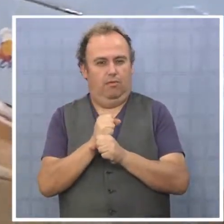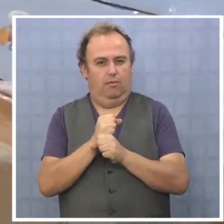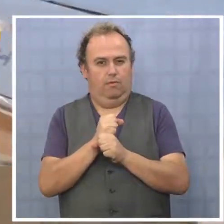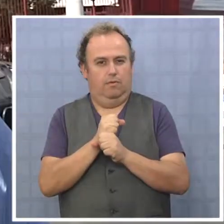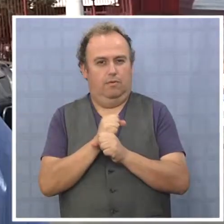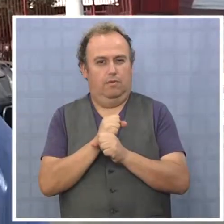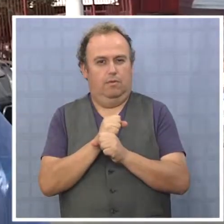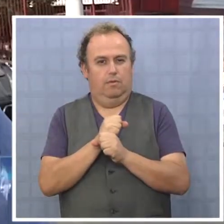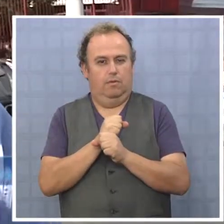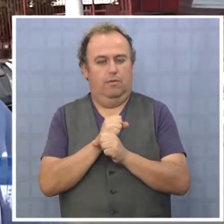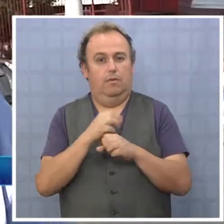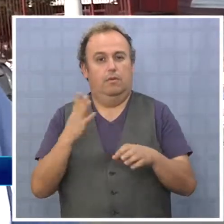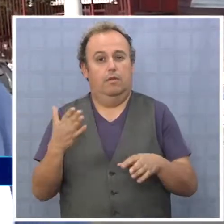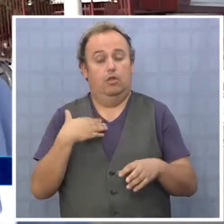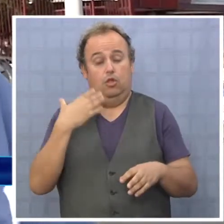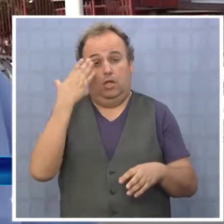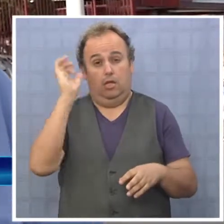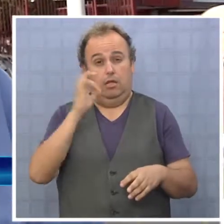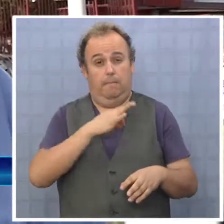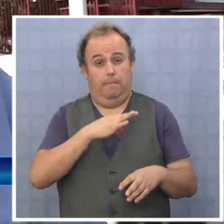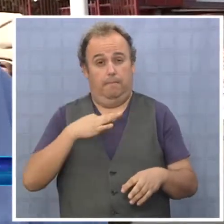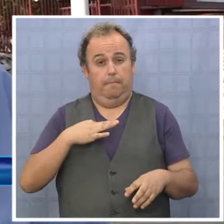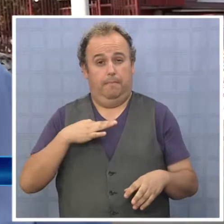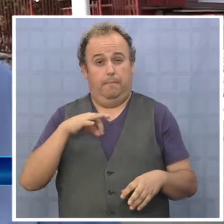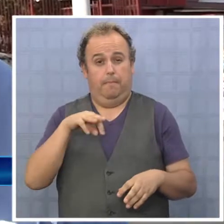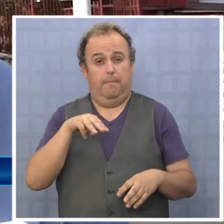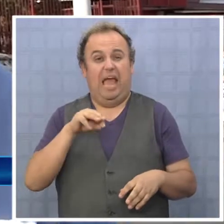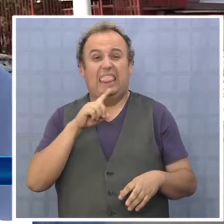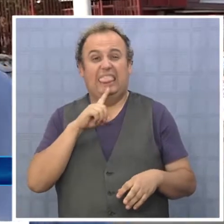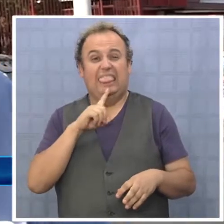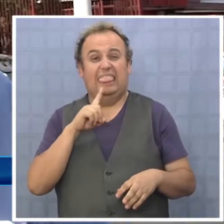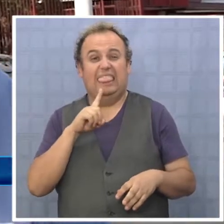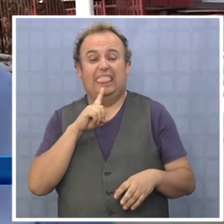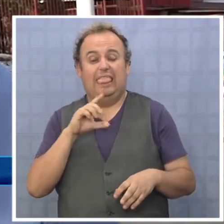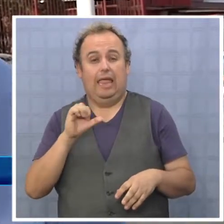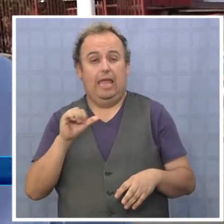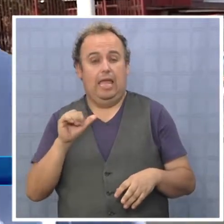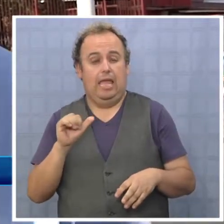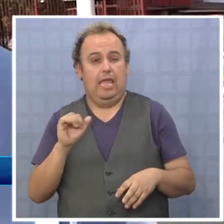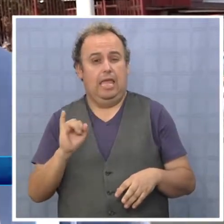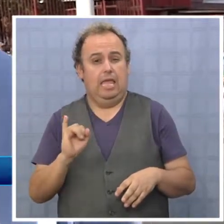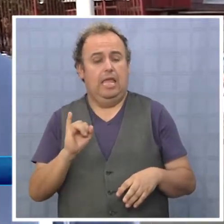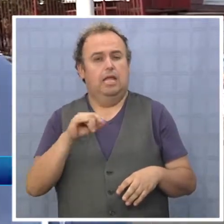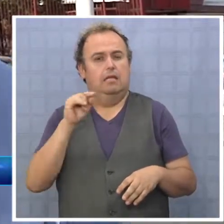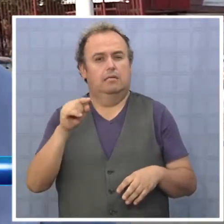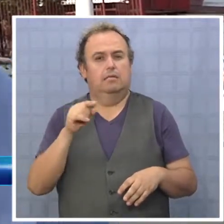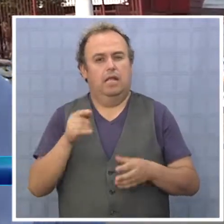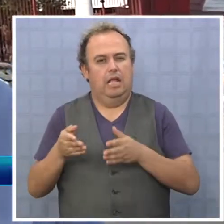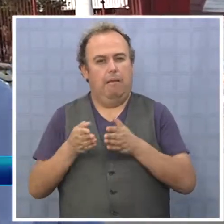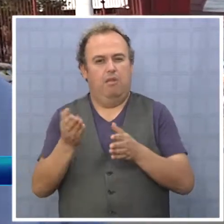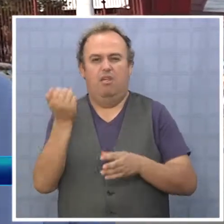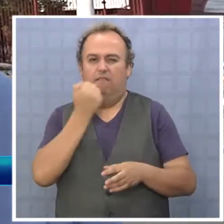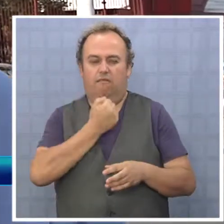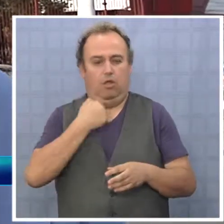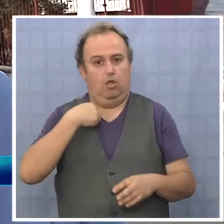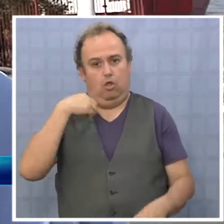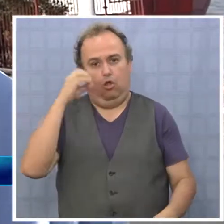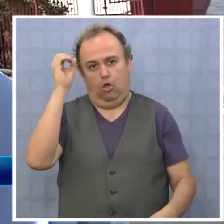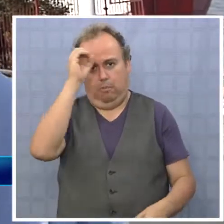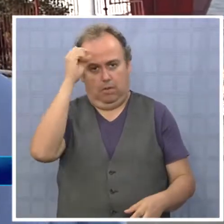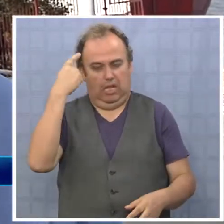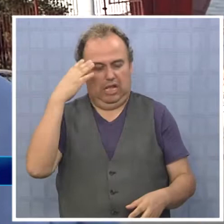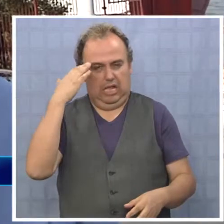que la ministra Matei ha elegido el camino equivocado. Yo creo que debe consensuar con los trabajadores con respecto